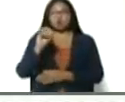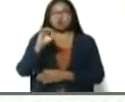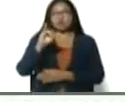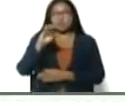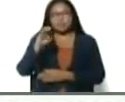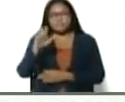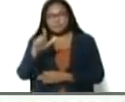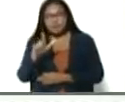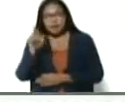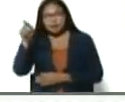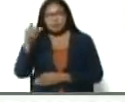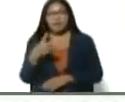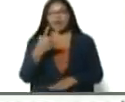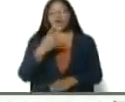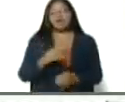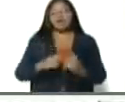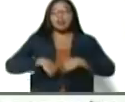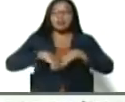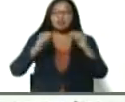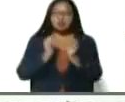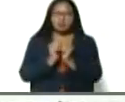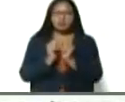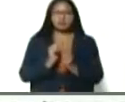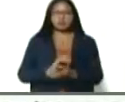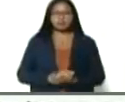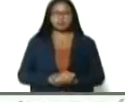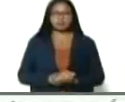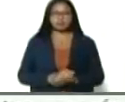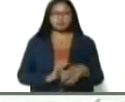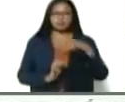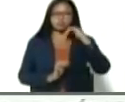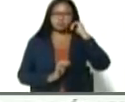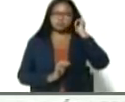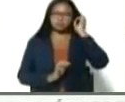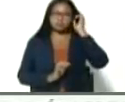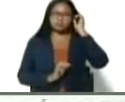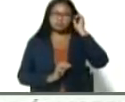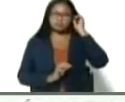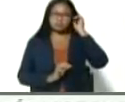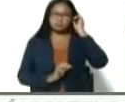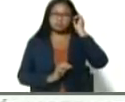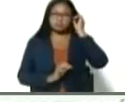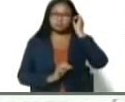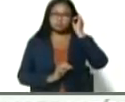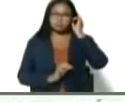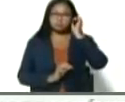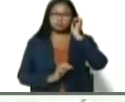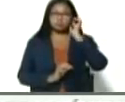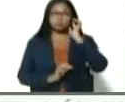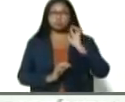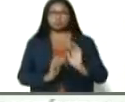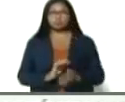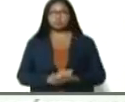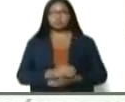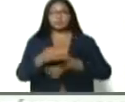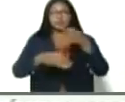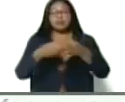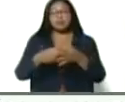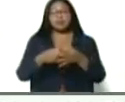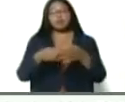allá en el estado de Anzoate, que es el oriente del país. Aquí, con el vértice número 5.